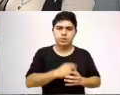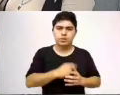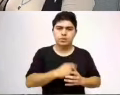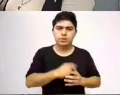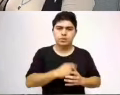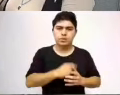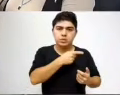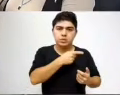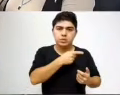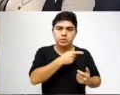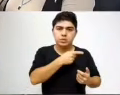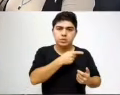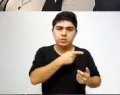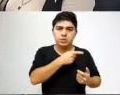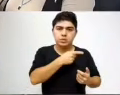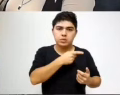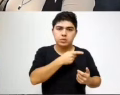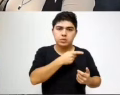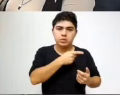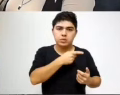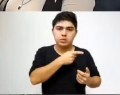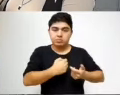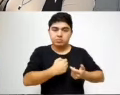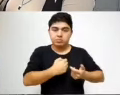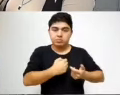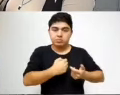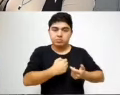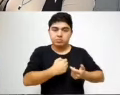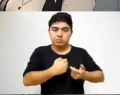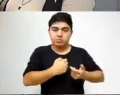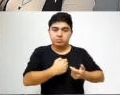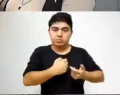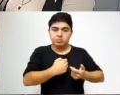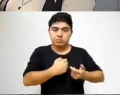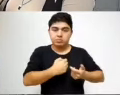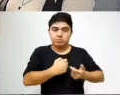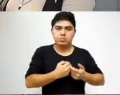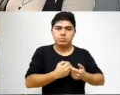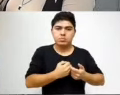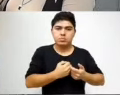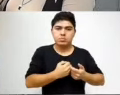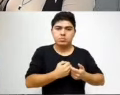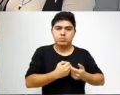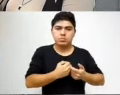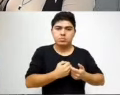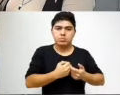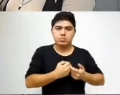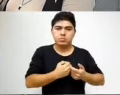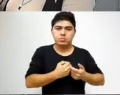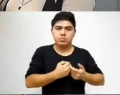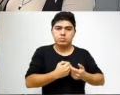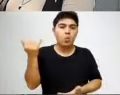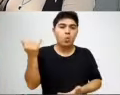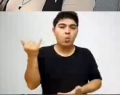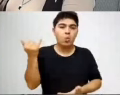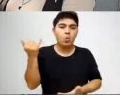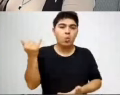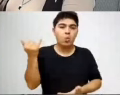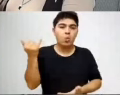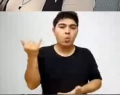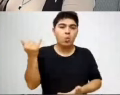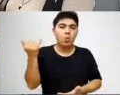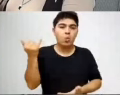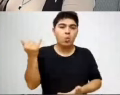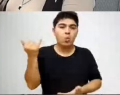hacia mi persona por la descompensación que tuve el jueves y que me mantuvo hasta el domingo